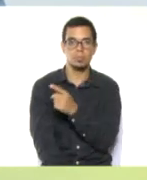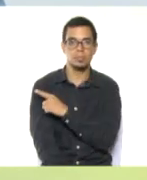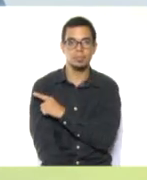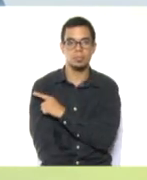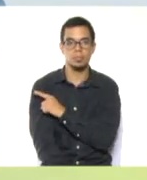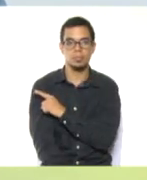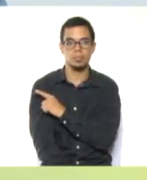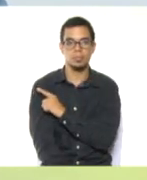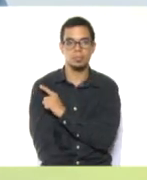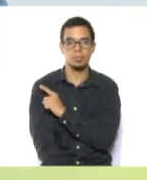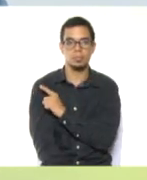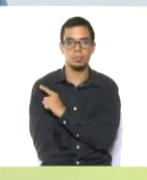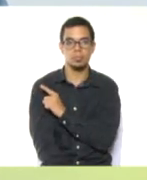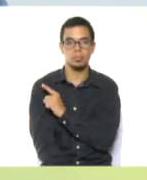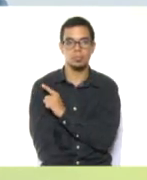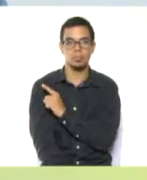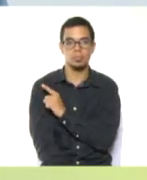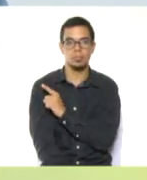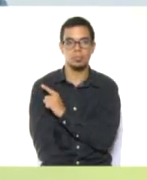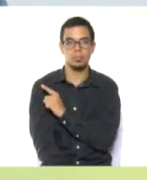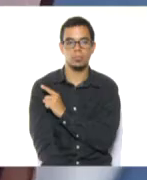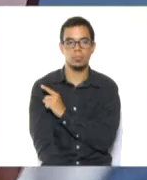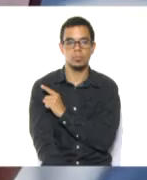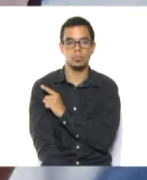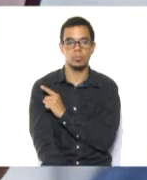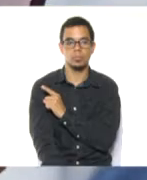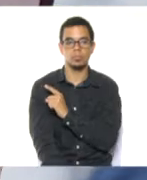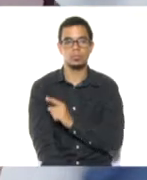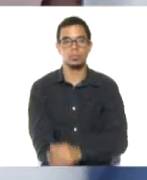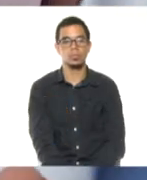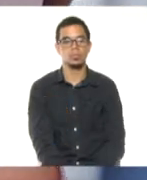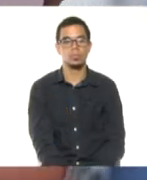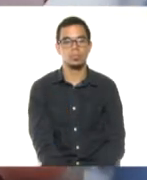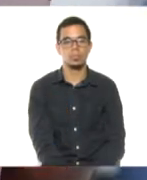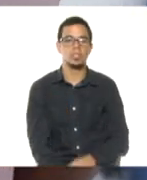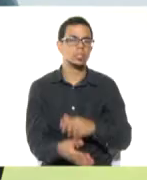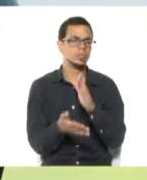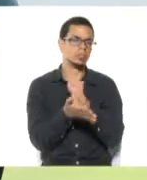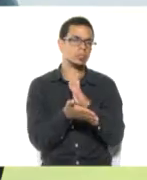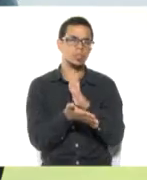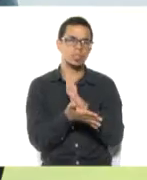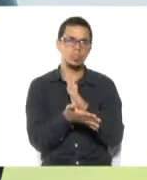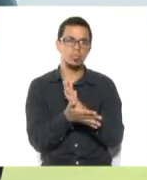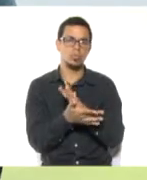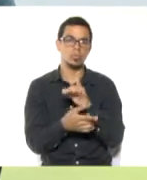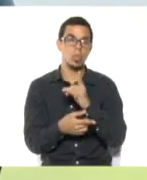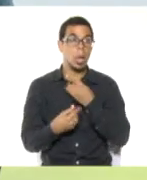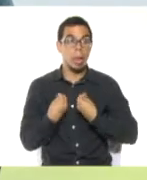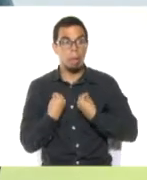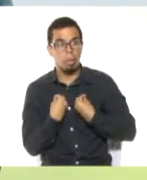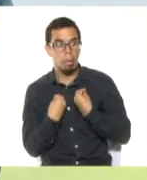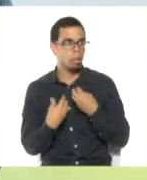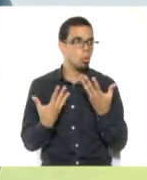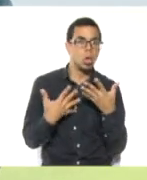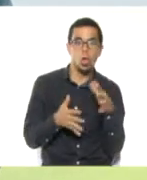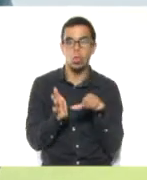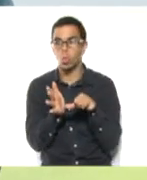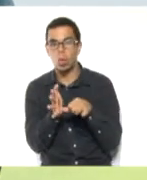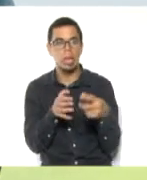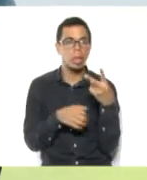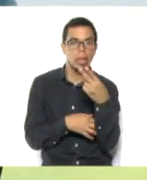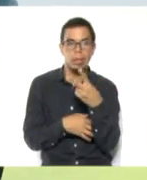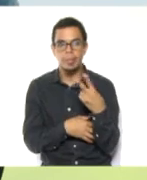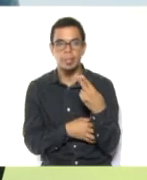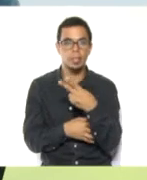Simplemente con el rasgado, sin necesidad de utilizar la tijera, ¿ok? Y se las vamos pegando. Nuestras tarjetas van a